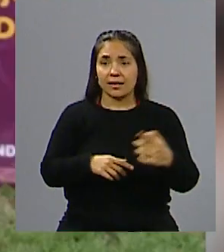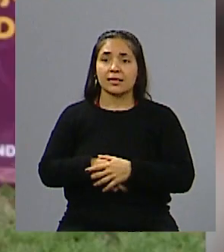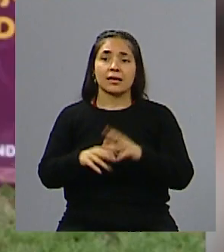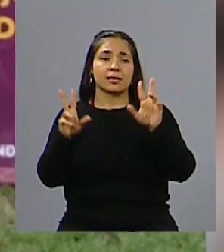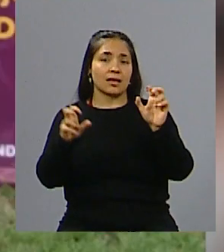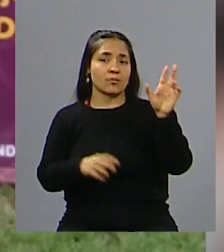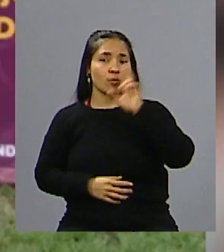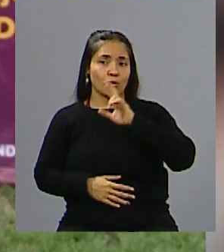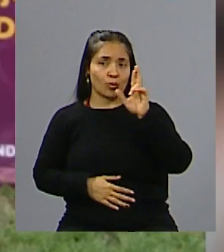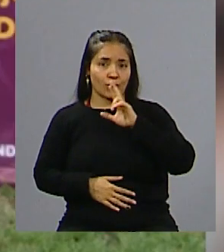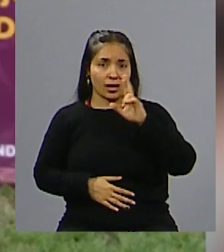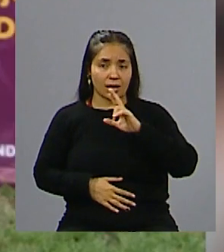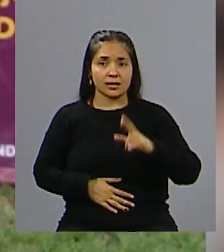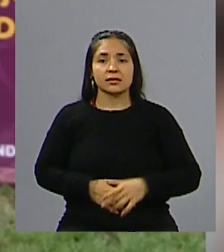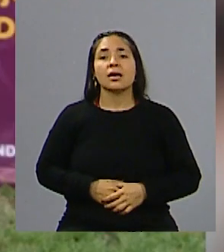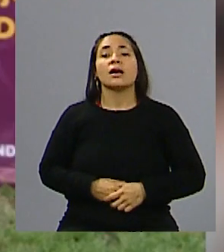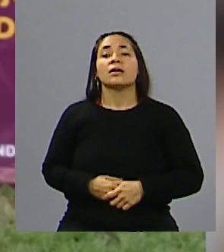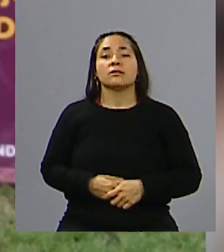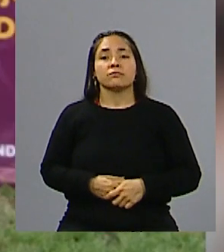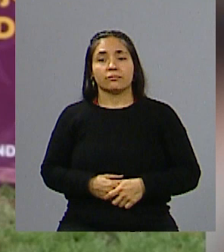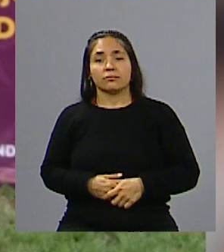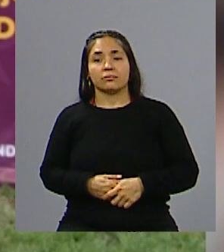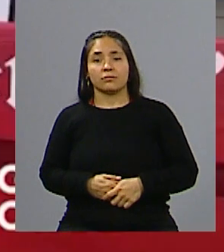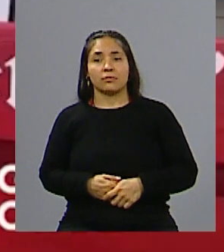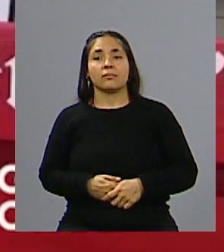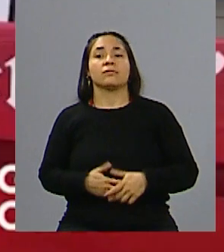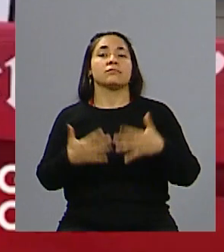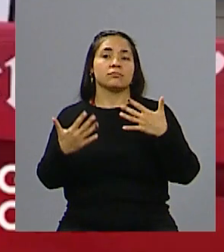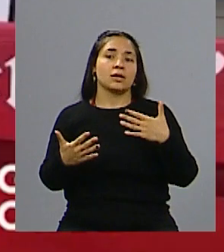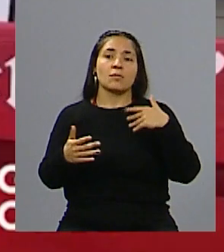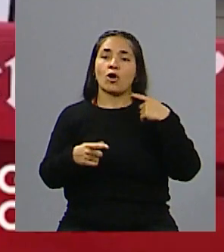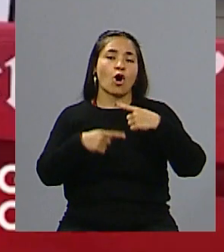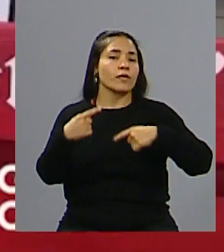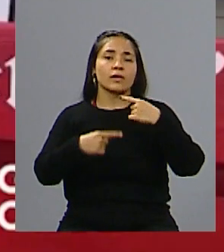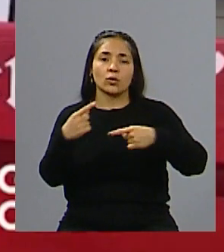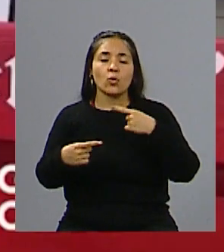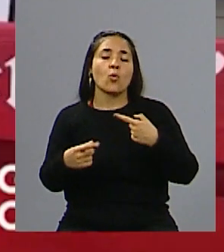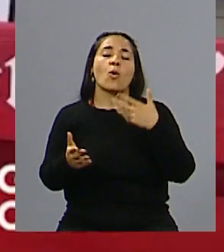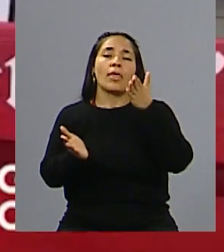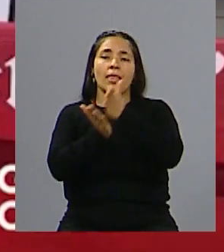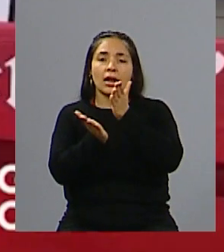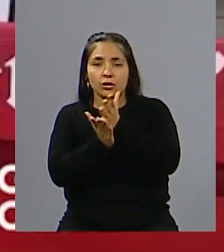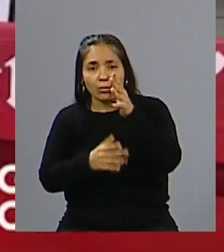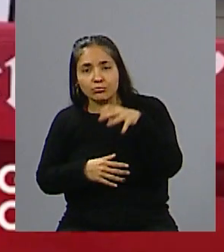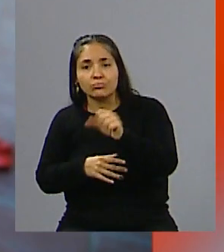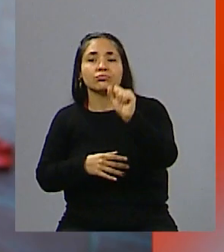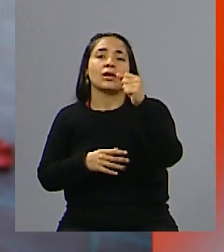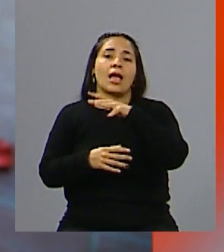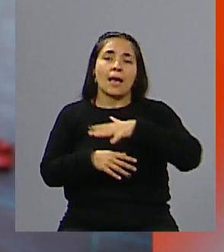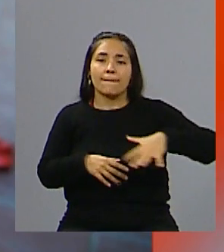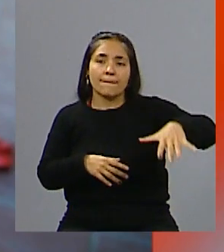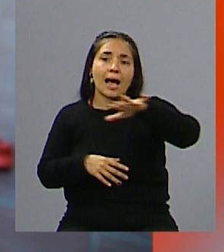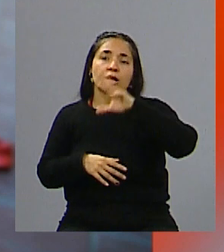mujeres, digamos. Y todavía todo lo que nos queda por recorrer y derechos por ganar, espacios, el